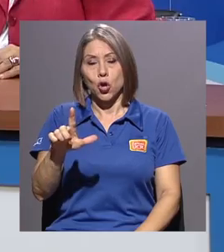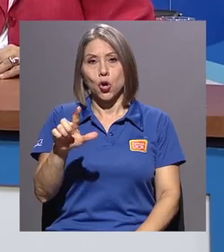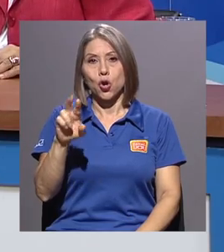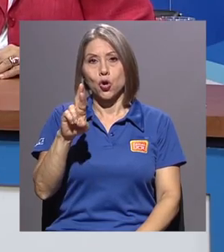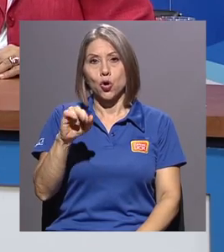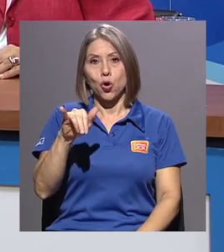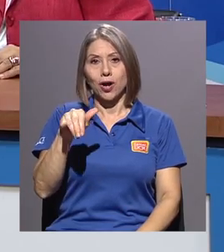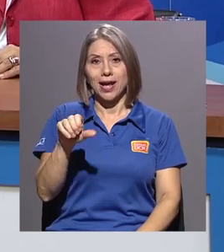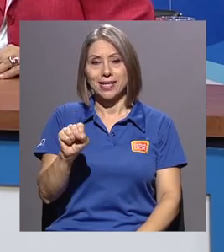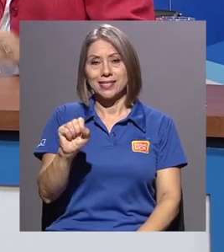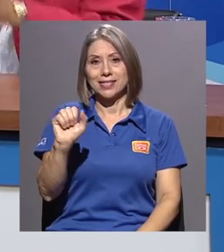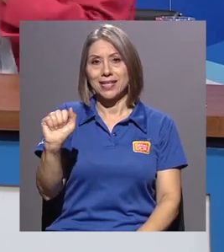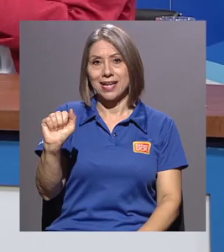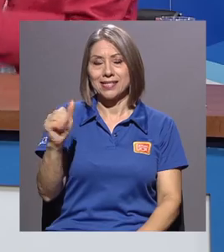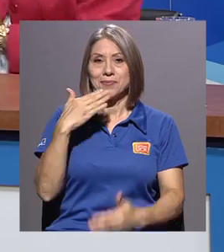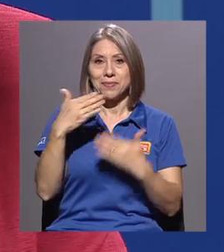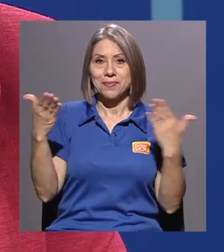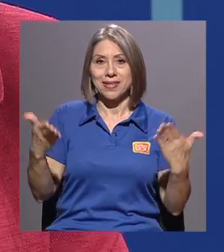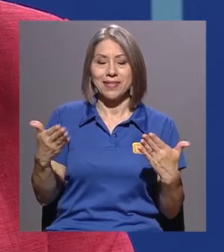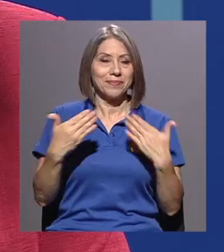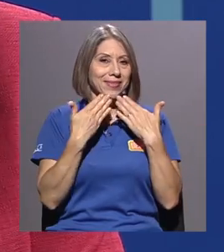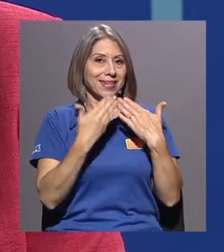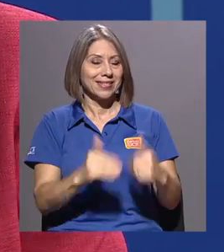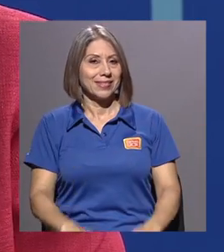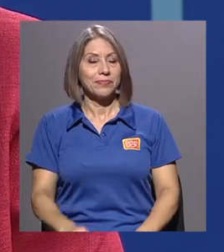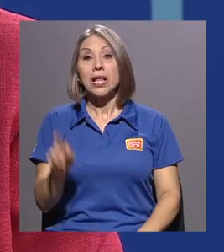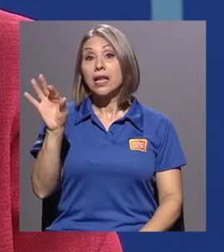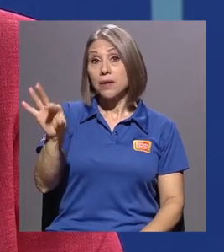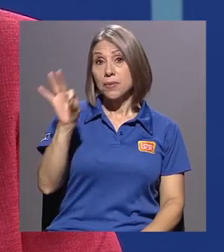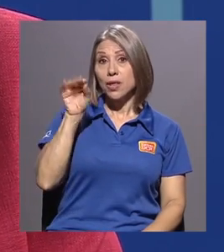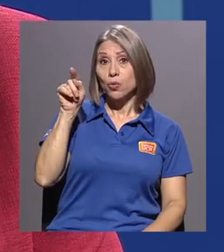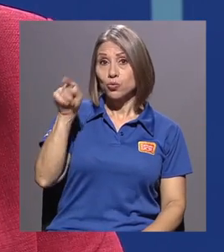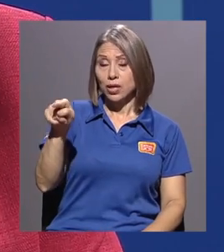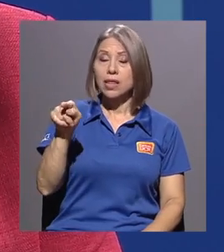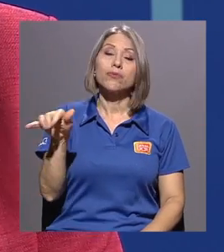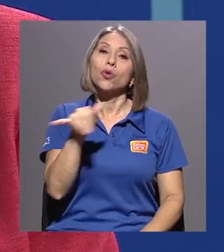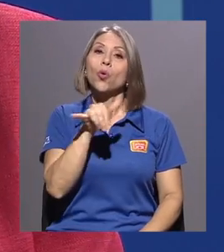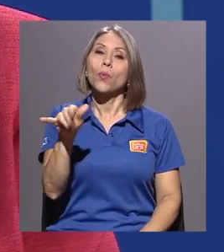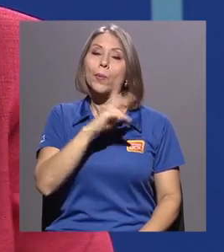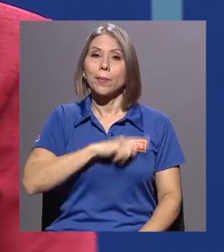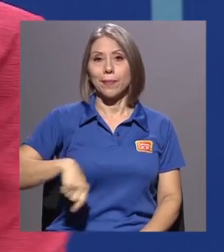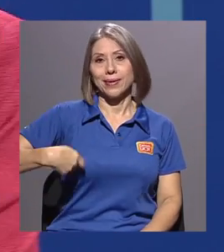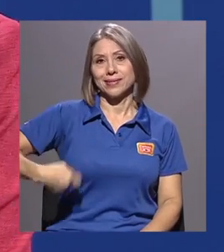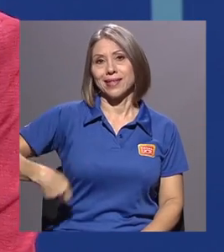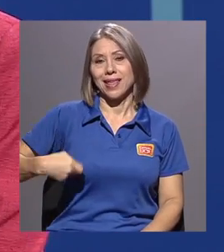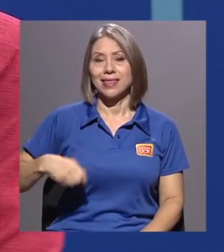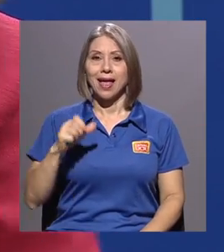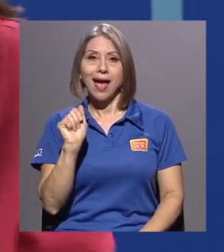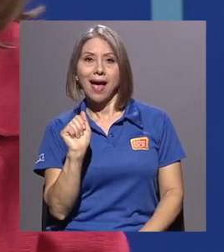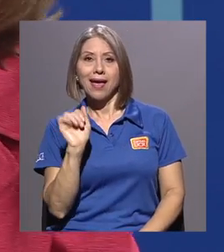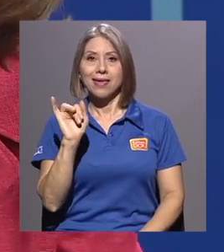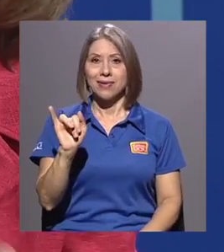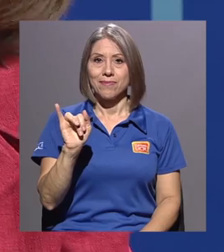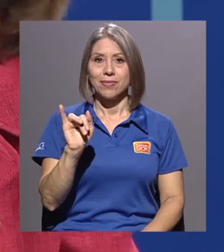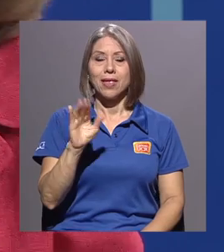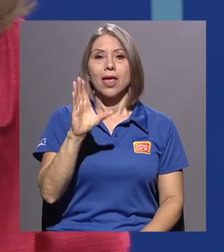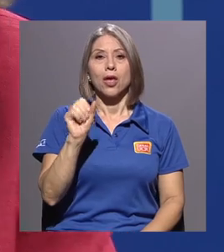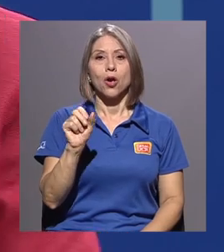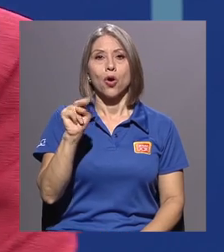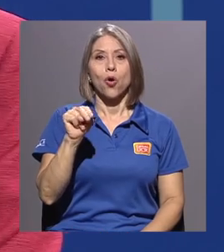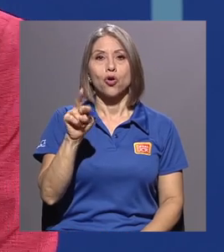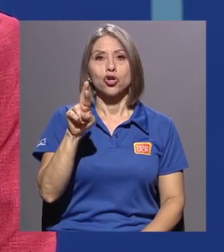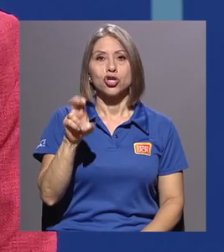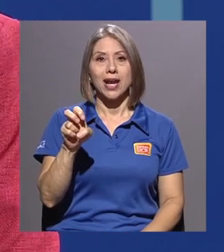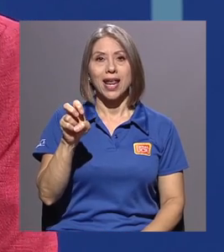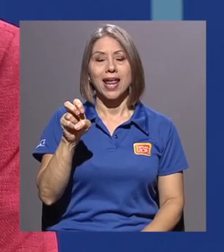a Desde la U. Muchas gracias, María. Marisol, le he invitado a usted en su condición de presidenta ahí, de CONREVE. CONREVE es